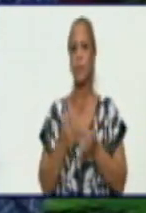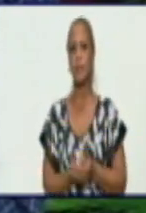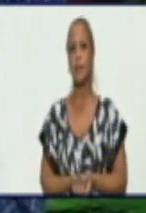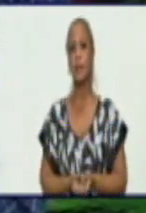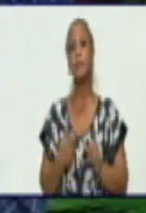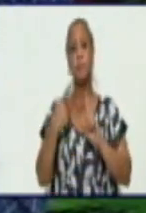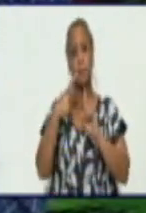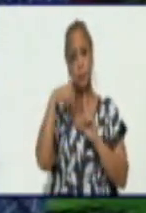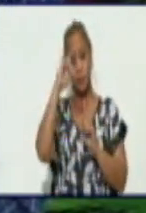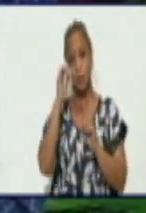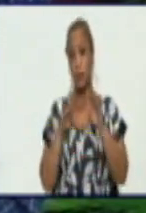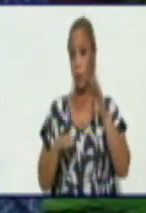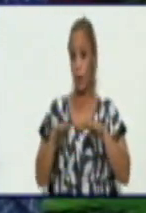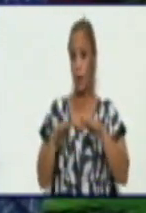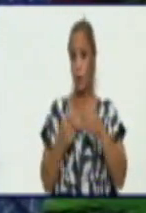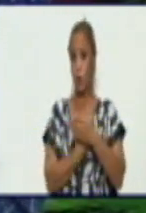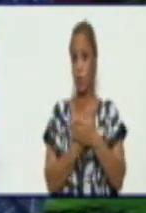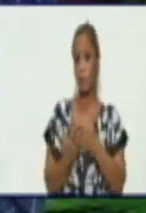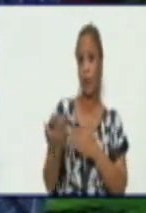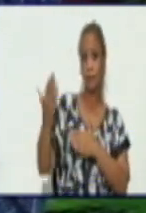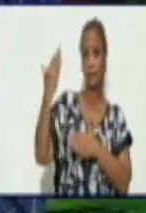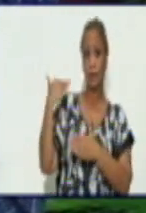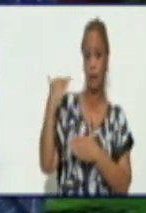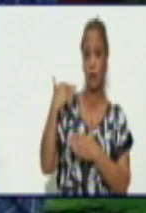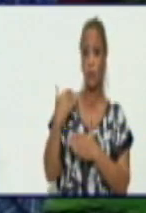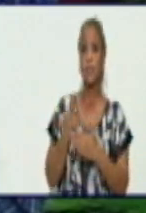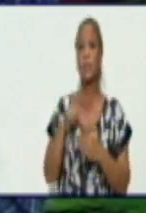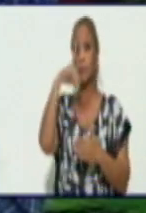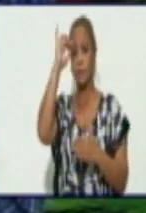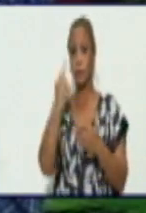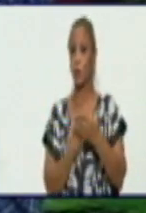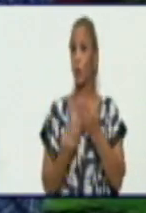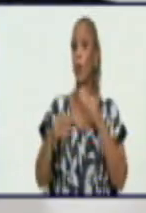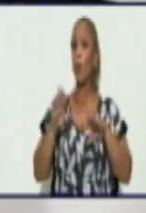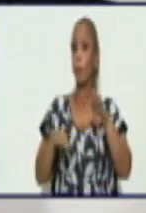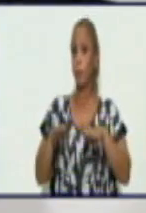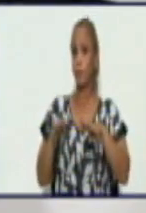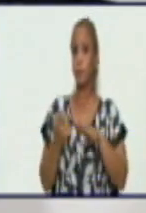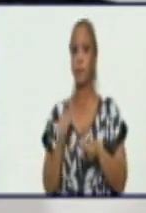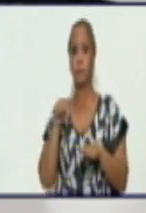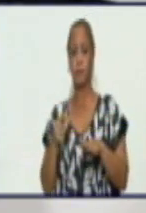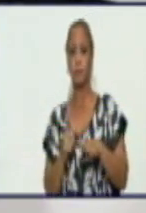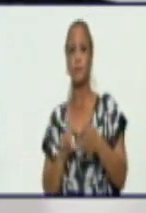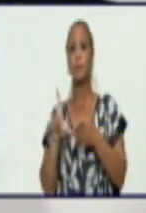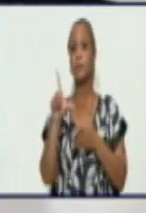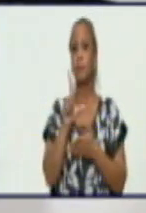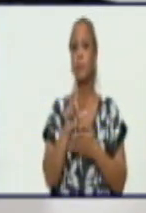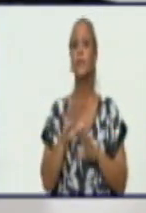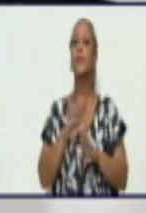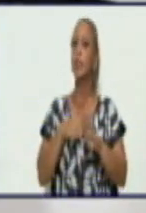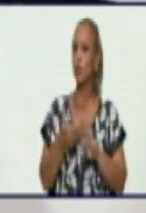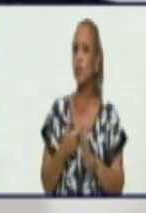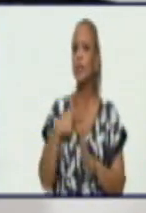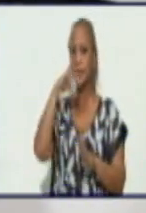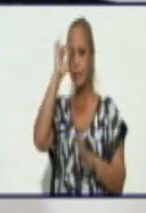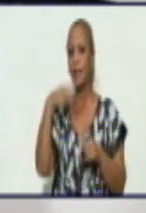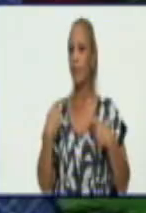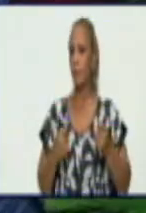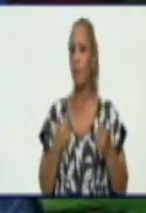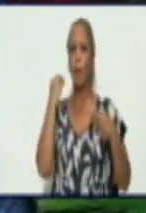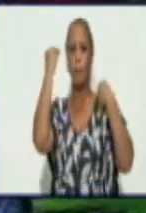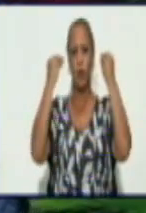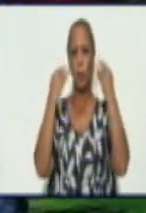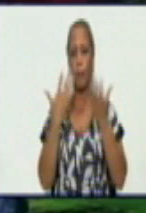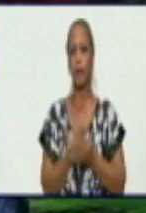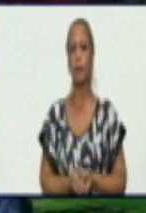comparamos con la semana anterior, si nos comparamos con este lunes, fíjese, entonces hay que preocuparse. Yo te propongo,